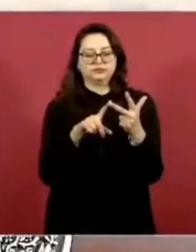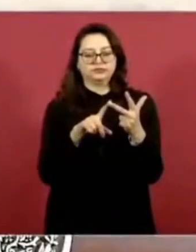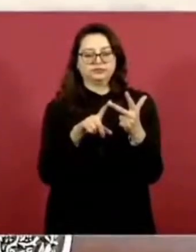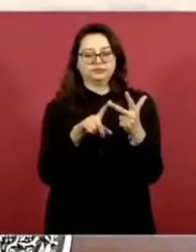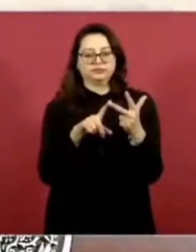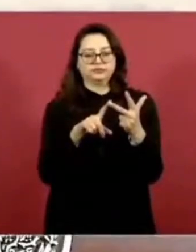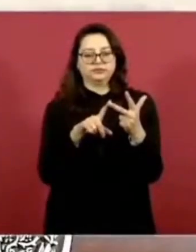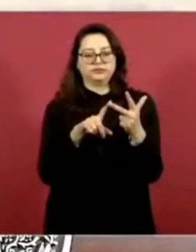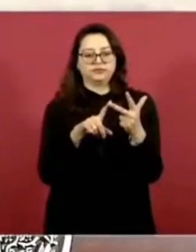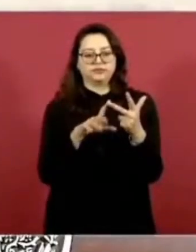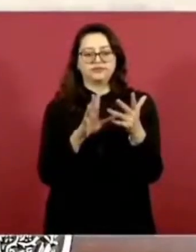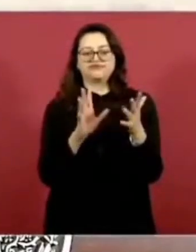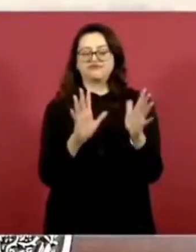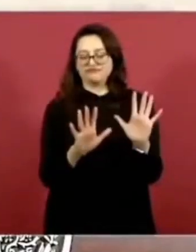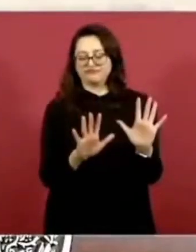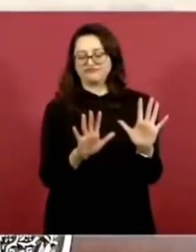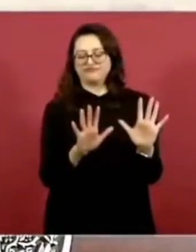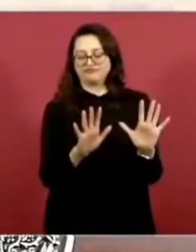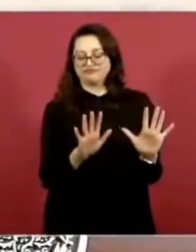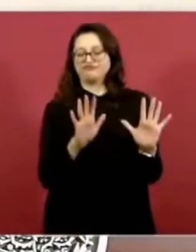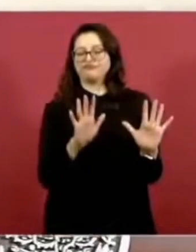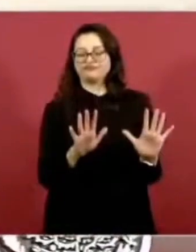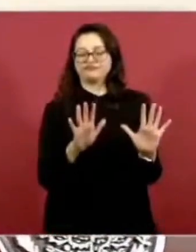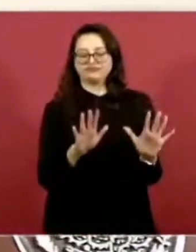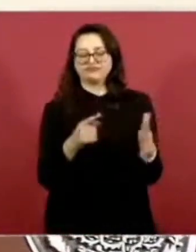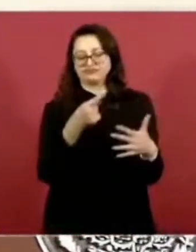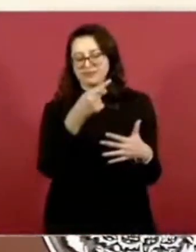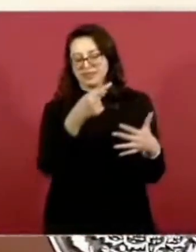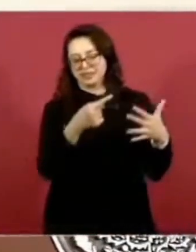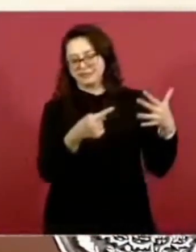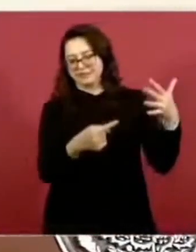Voy a hacer. Este,